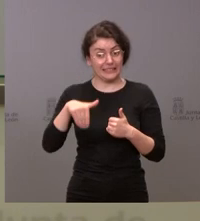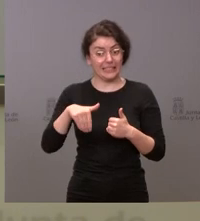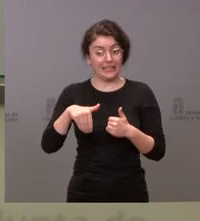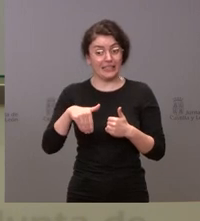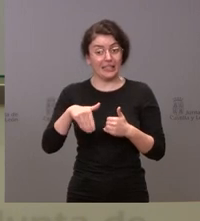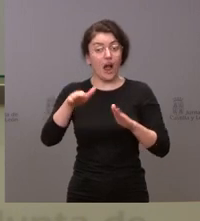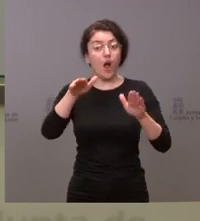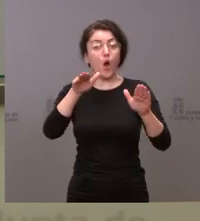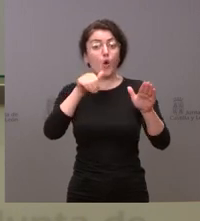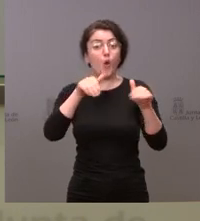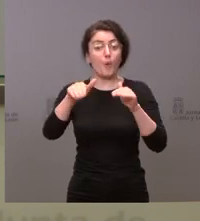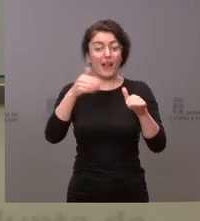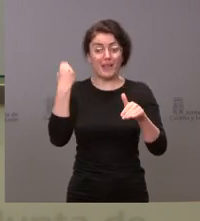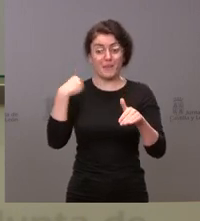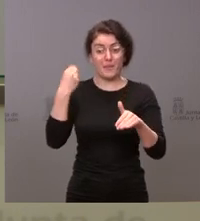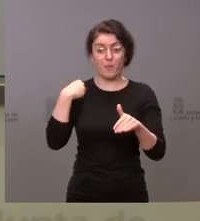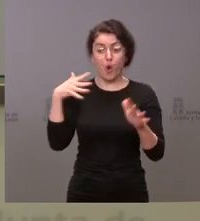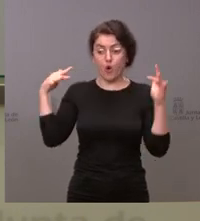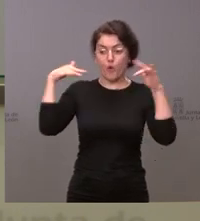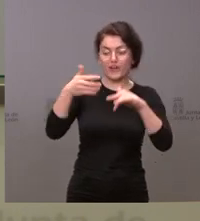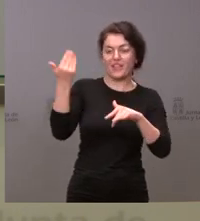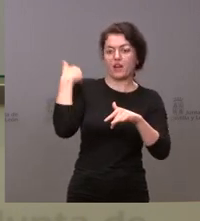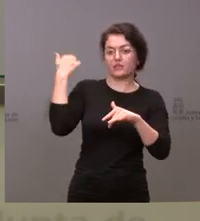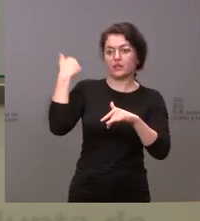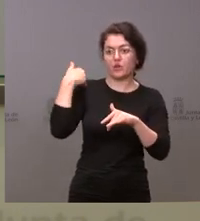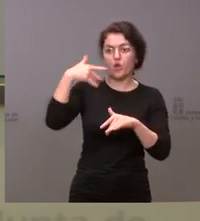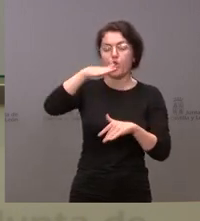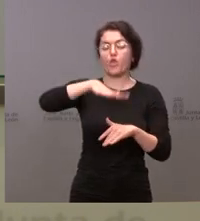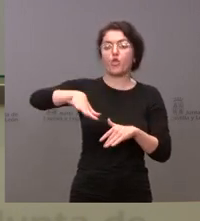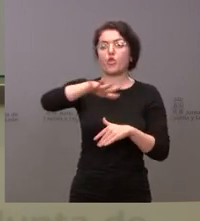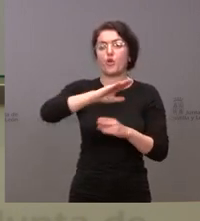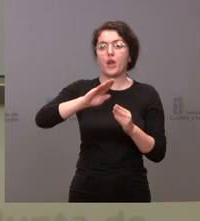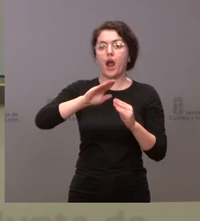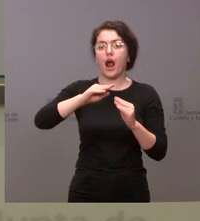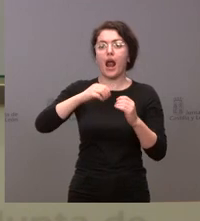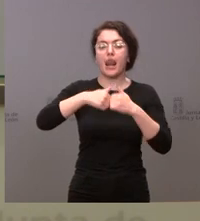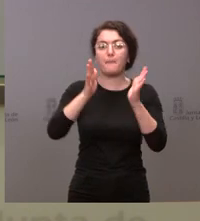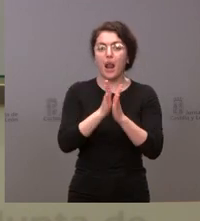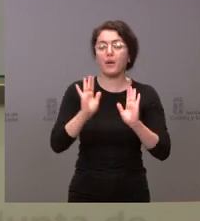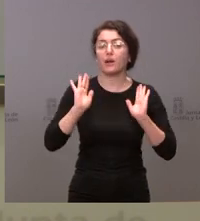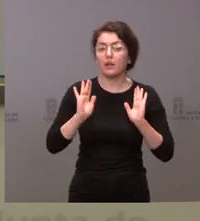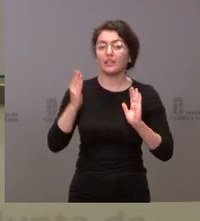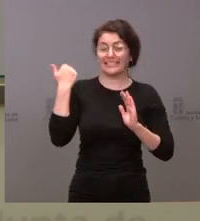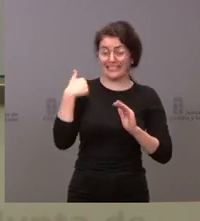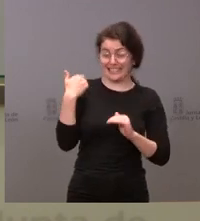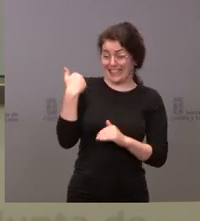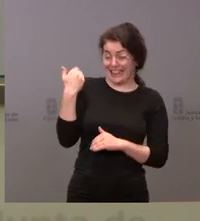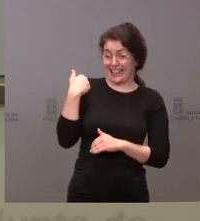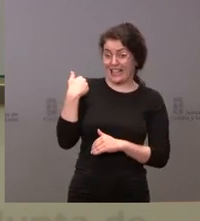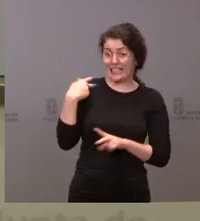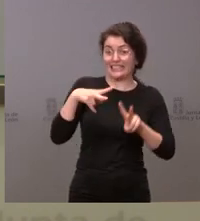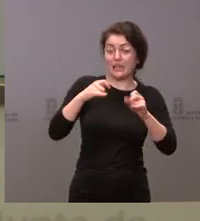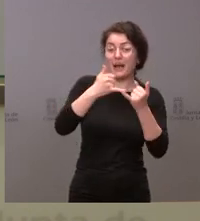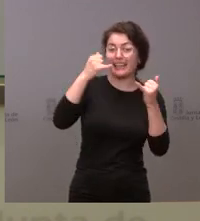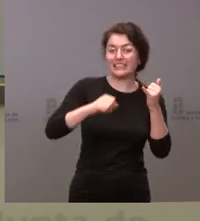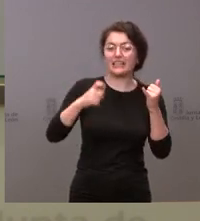anterior conferencia que se iba a celebrar en La Palma. Y los últimos días, con la crisis de Ucrania, sí que